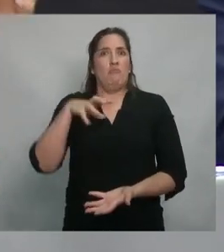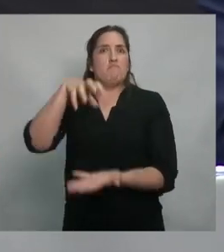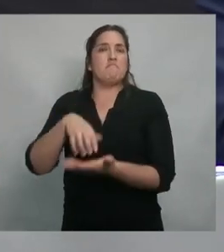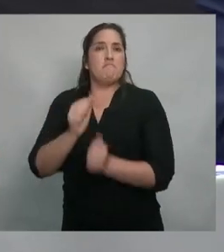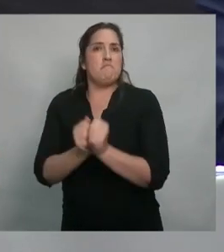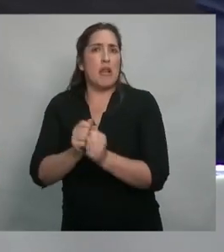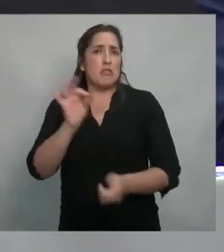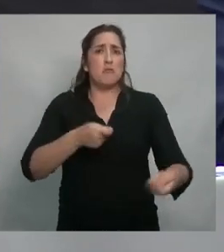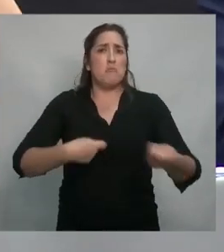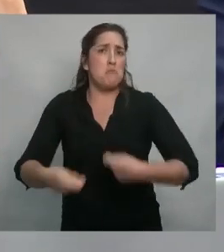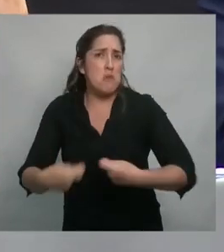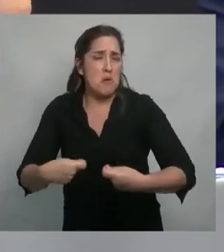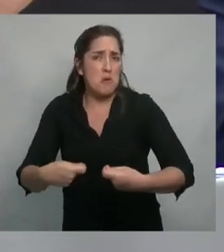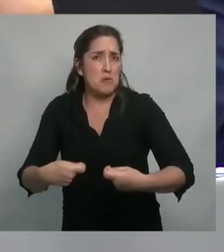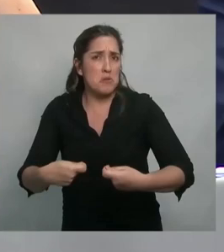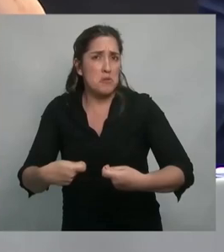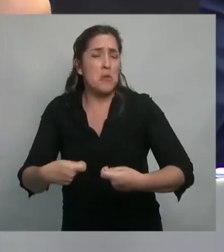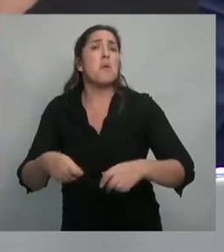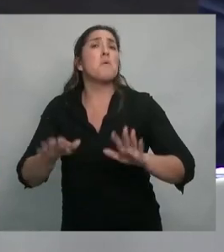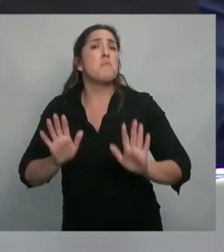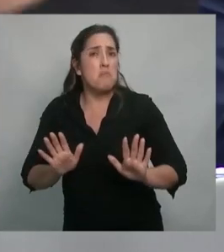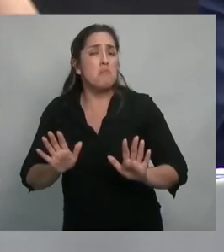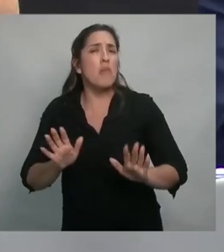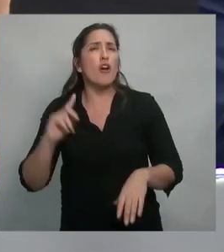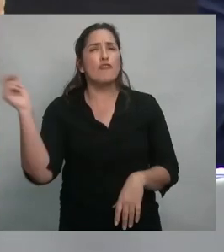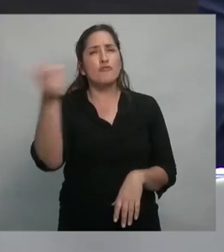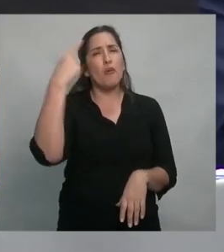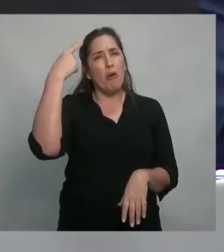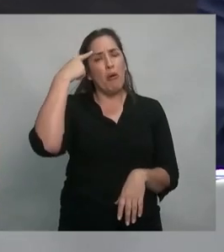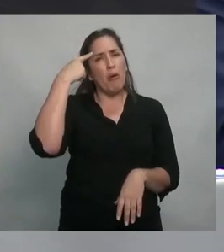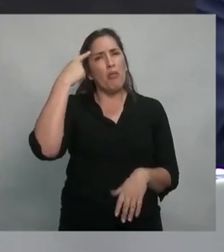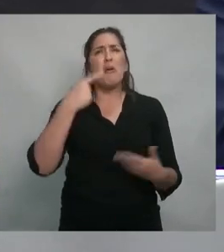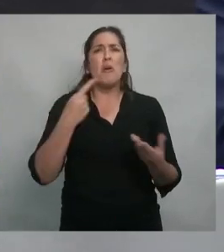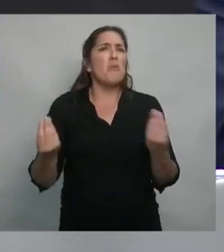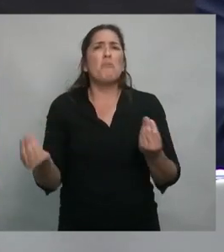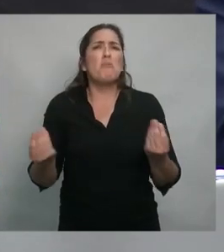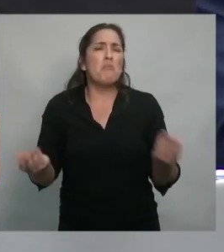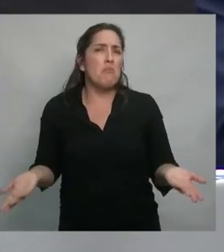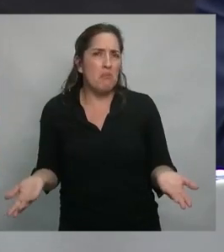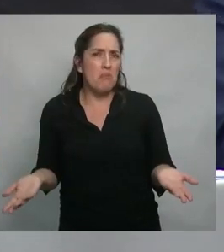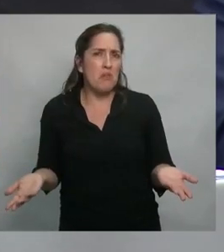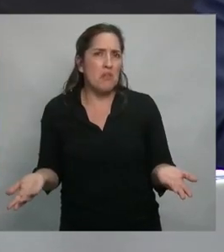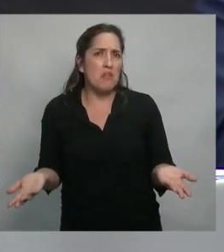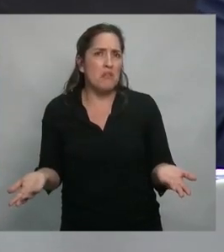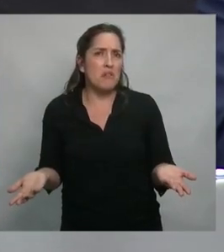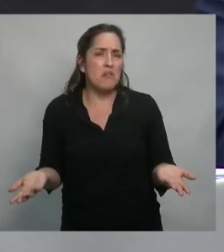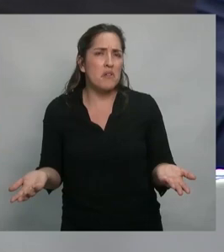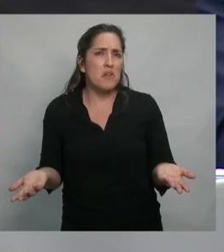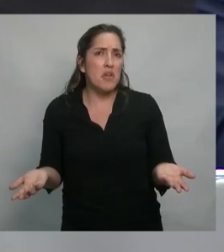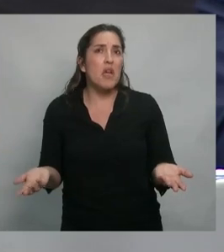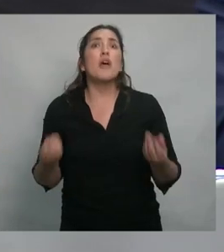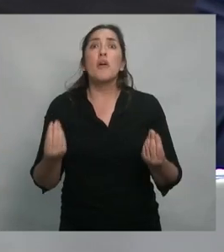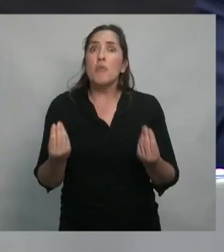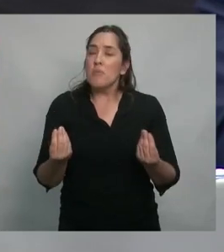o el que tiene un comercio, miren, y esto quería, porque todo el mundo se pregunta, pero entonces, ¿por qué? Y por esto,